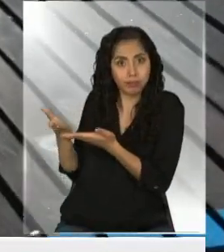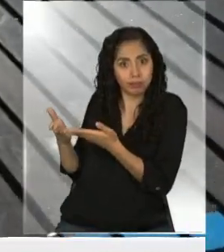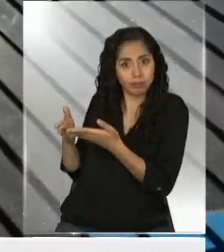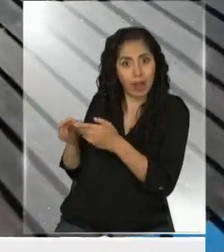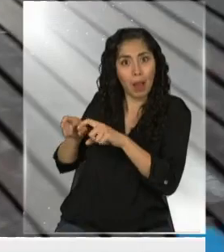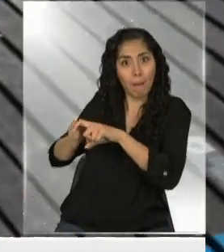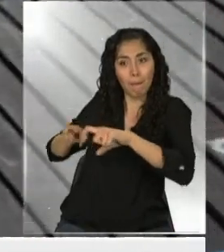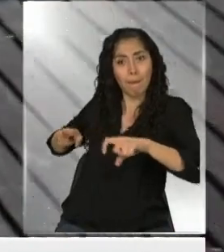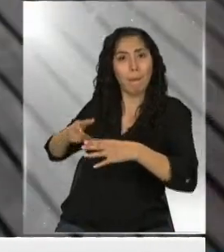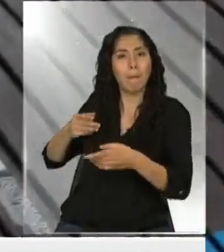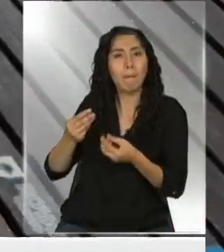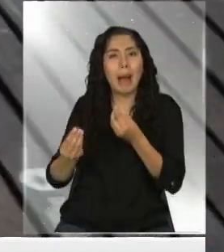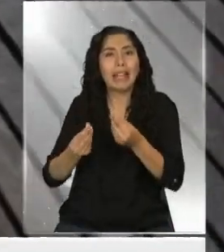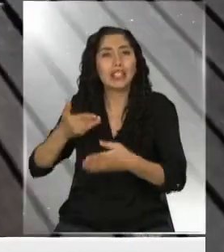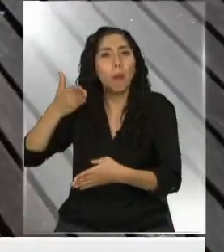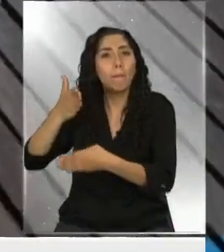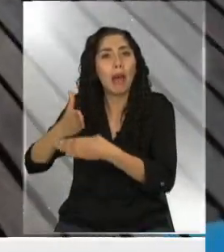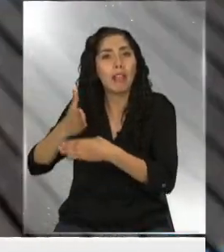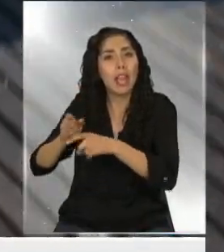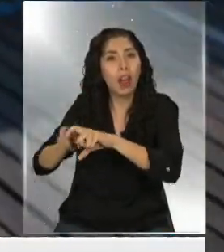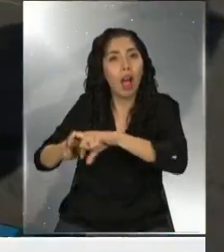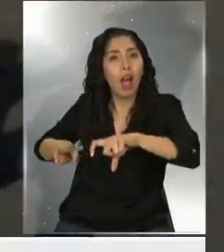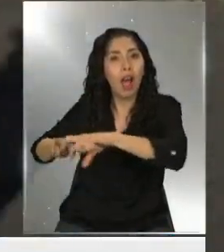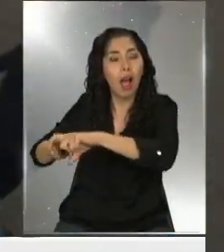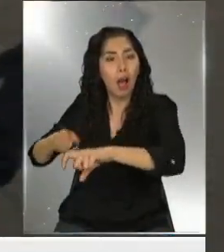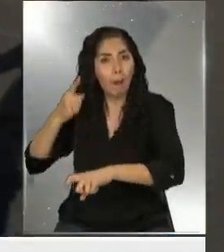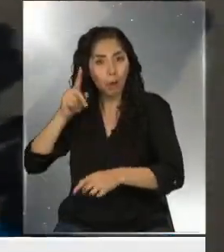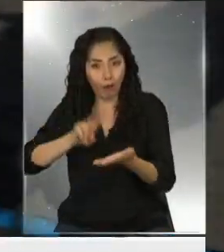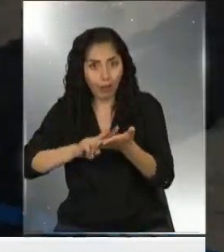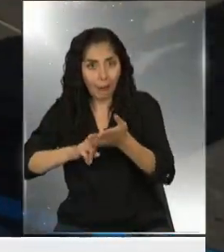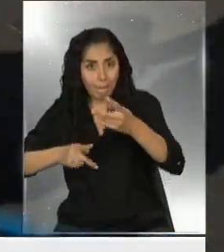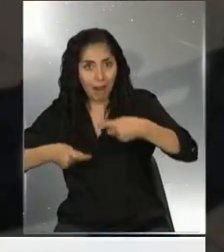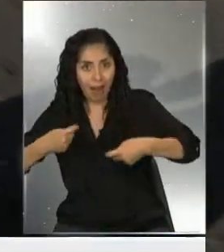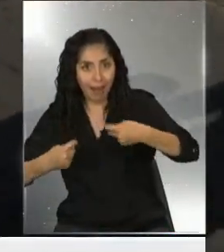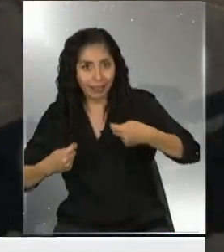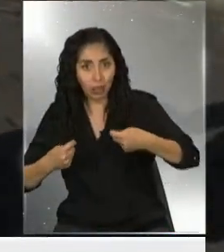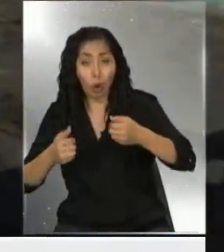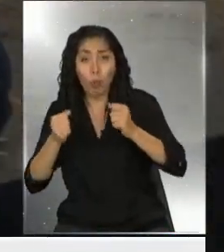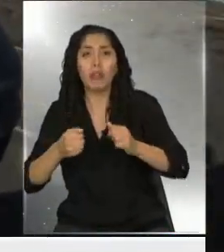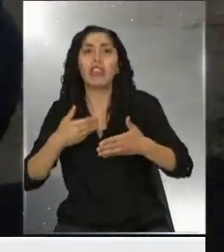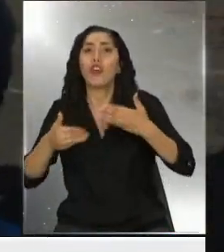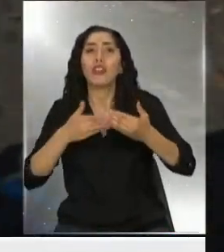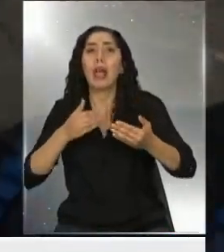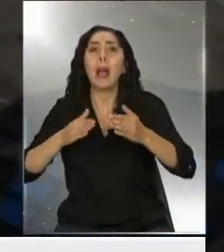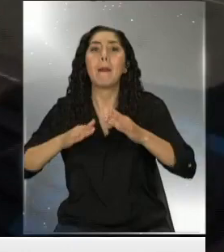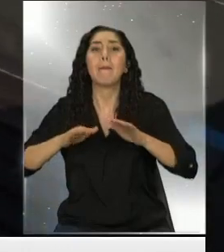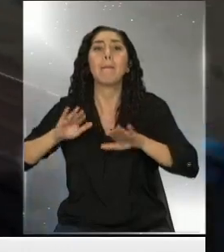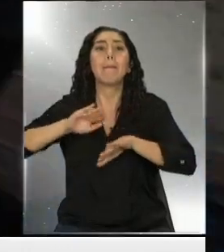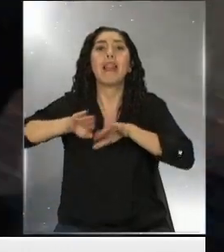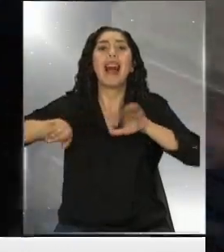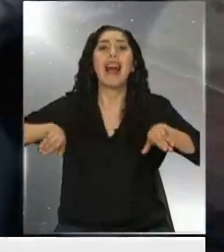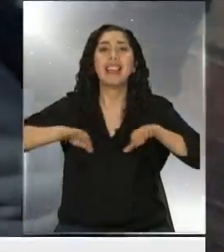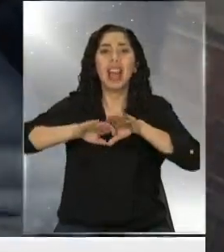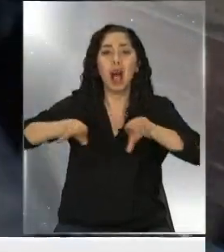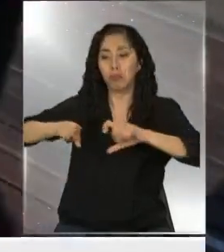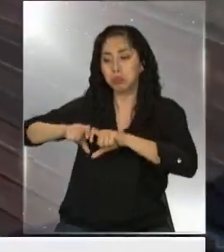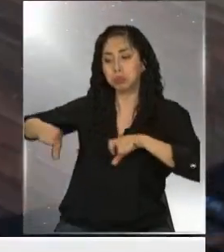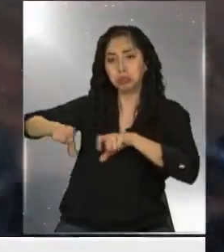madera de alta duración y resistencia, muy maleable, que puede, por ejemplo, instalarse en las playas, como lo hicieron durante septiembre.